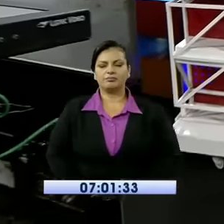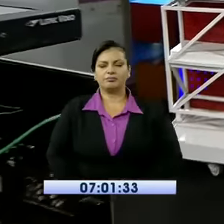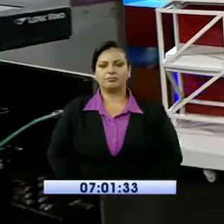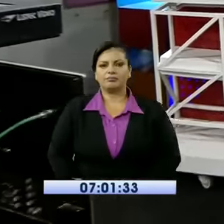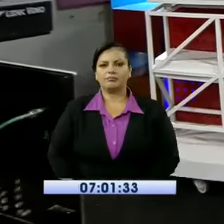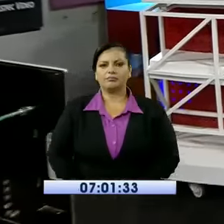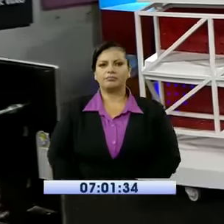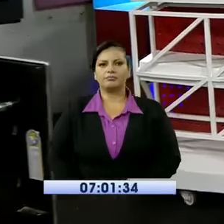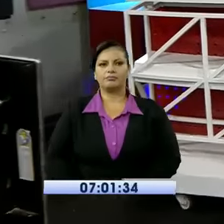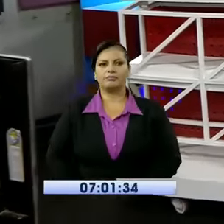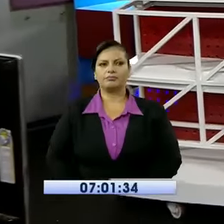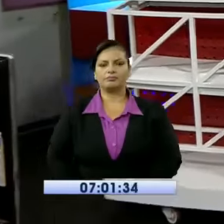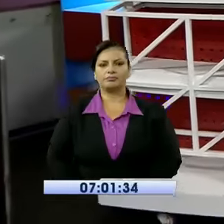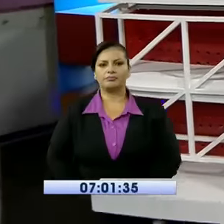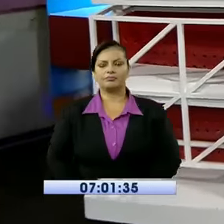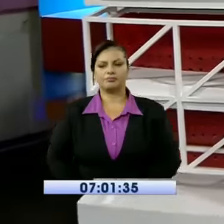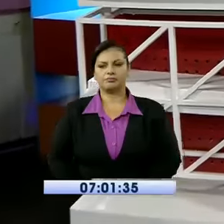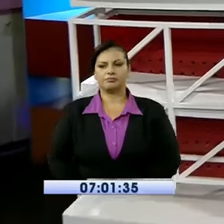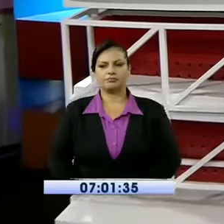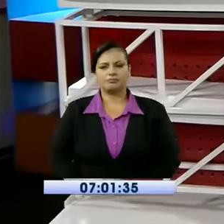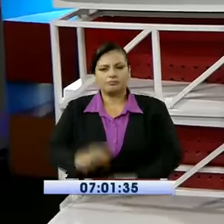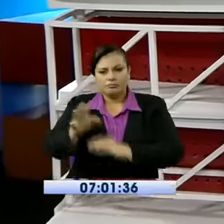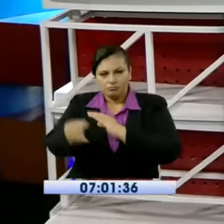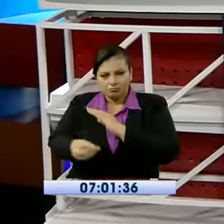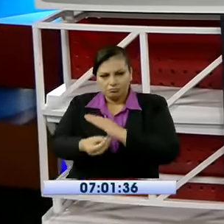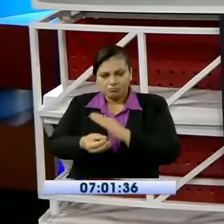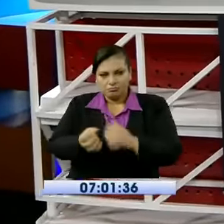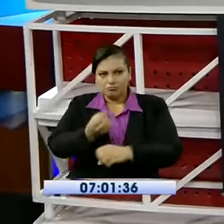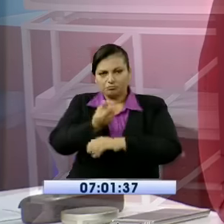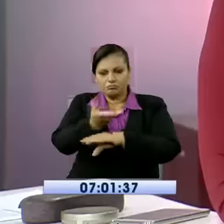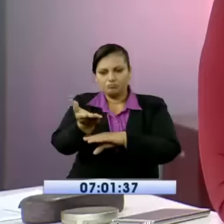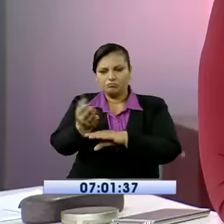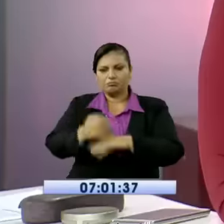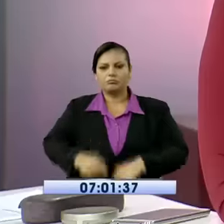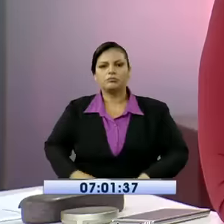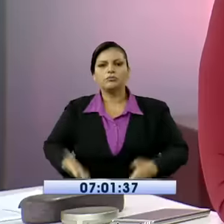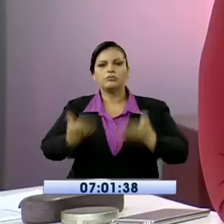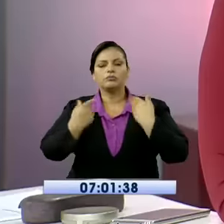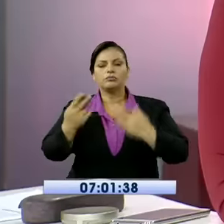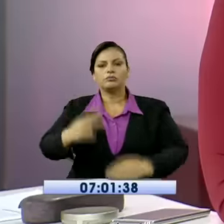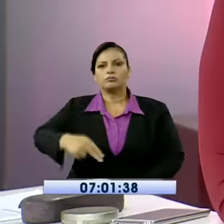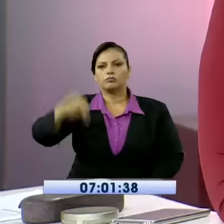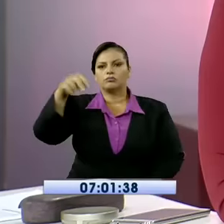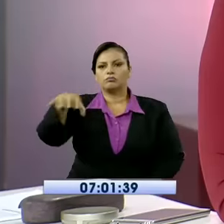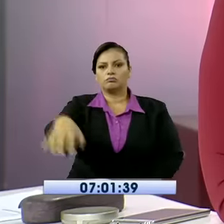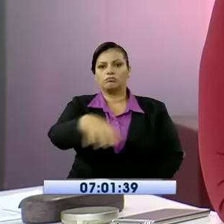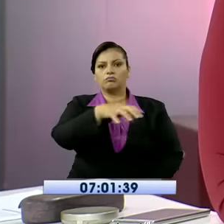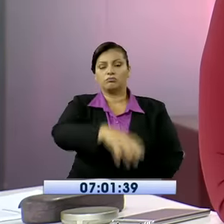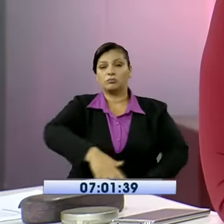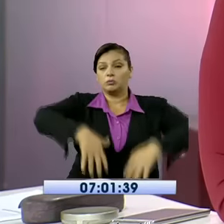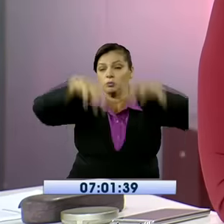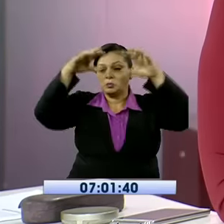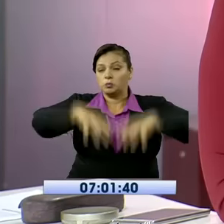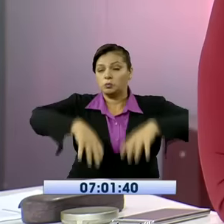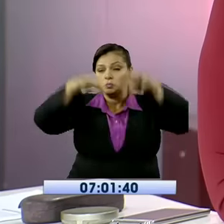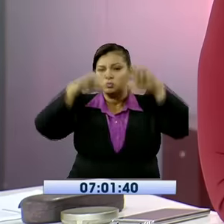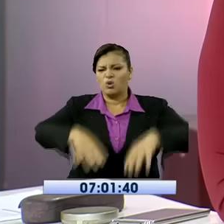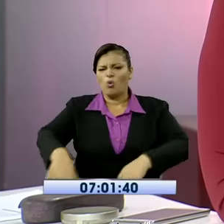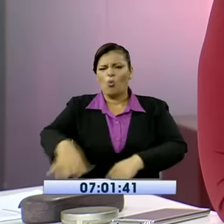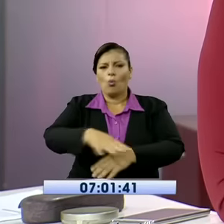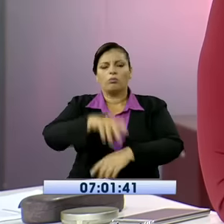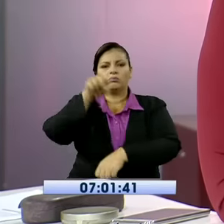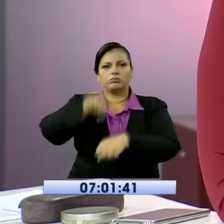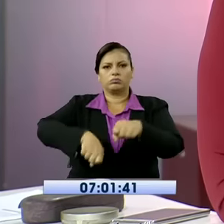Bueno, y como complemento a esta información, varios sectores del noroeste de Guayaquil reportaron daños debido al torrencial aguacero que cayó la